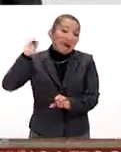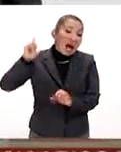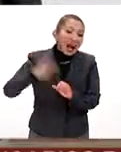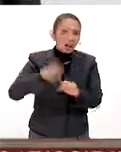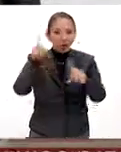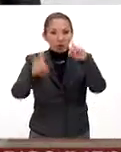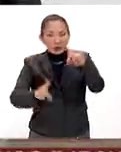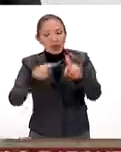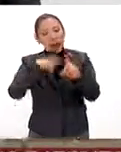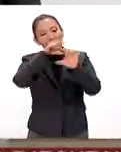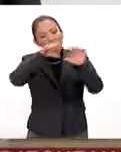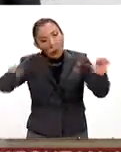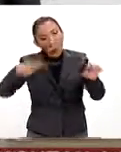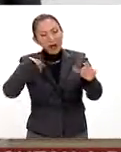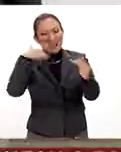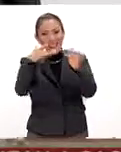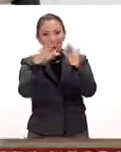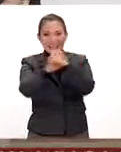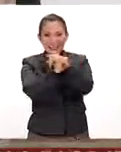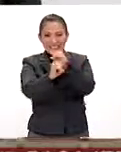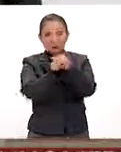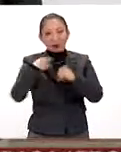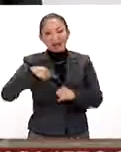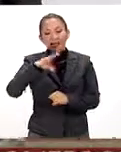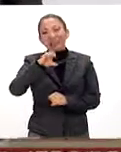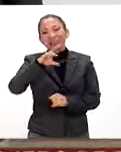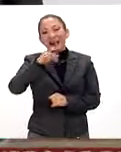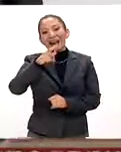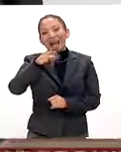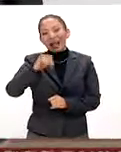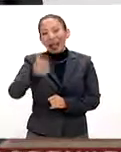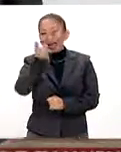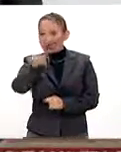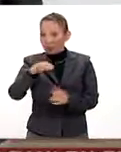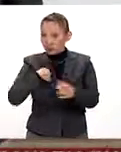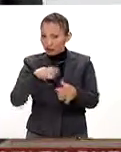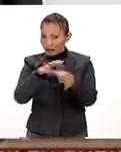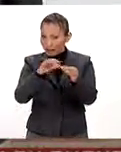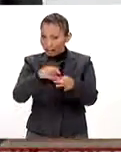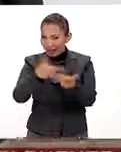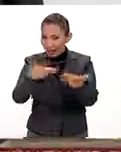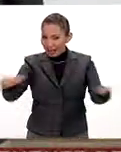frases o coméntenlo directamente a las redes sociales. Mi nombre es César Gabriel, así como te lo cuento. Hasta ahora. ¡Gracias! ¡Gracias! ¡Gracias!